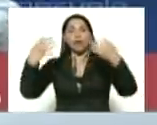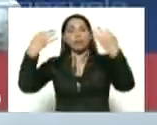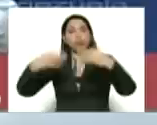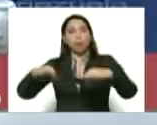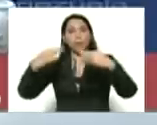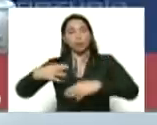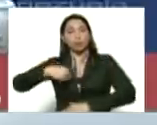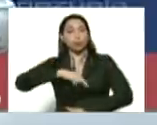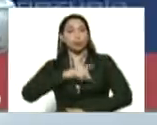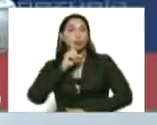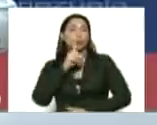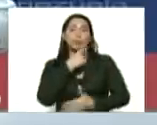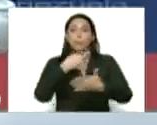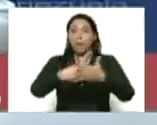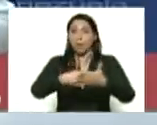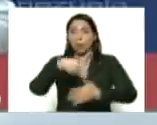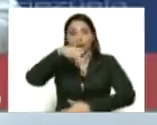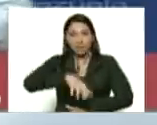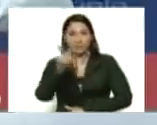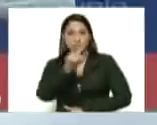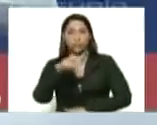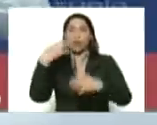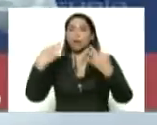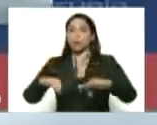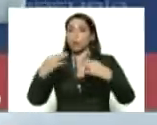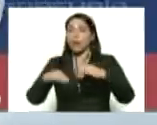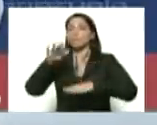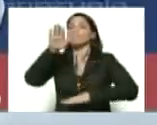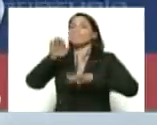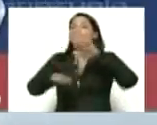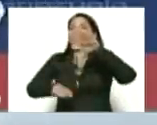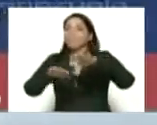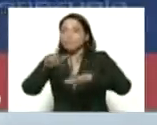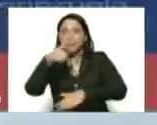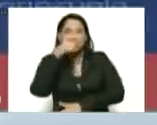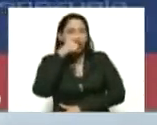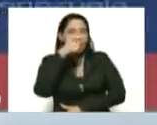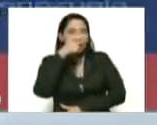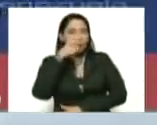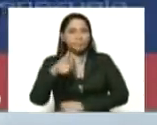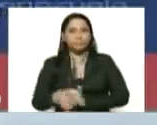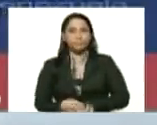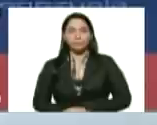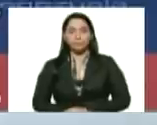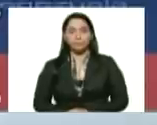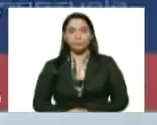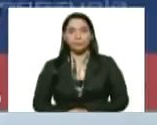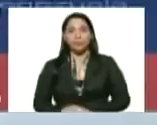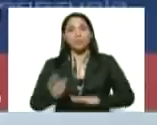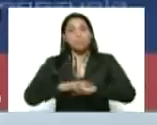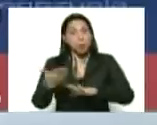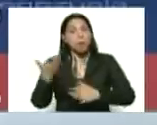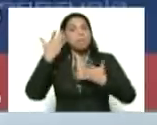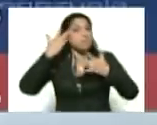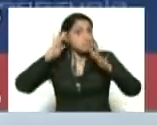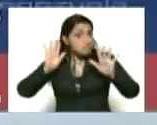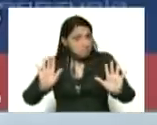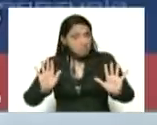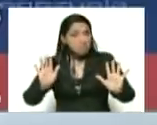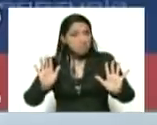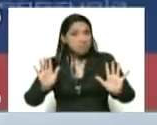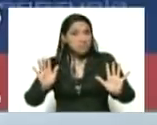Nosotros la llamamos desde aquí una normalidad relativa y vigilada. Porque pudiera darse el caso,